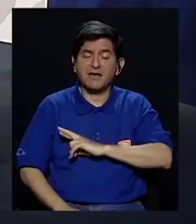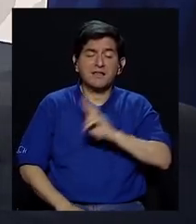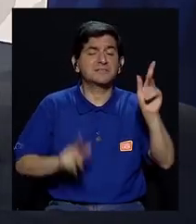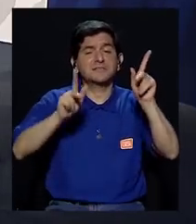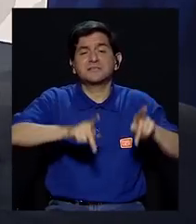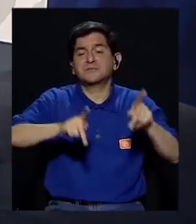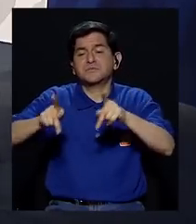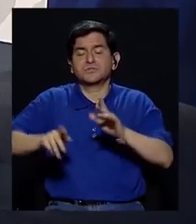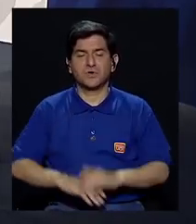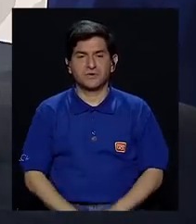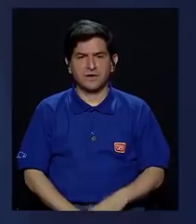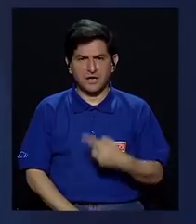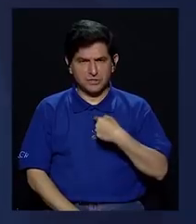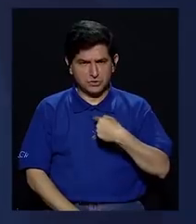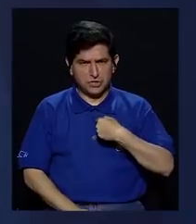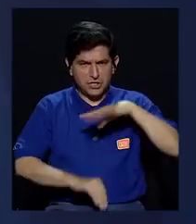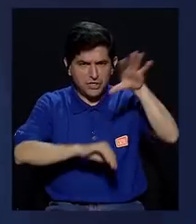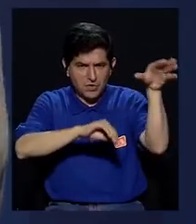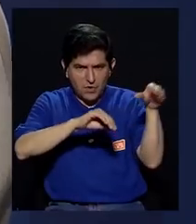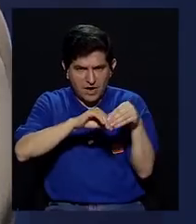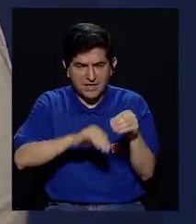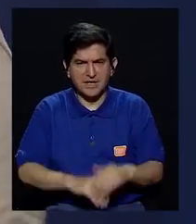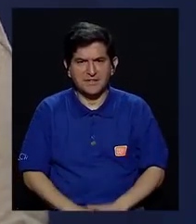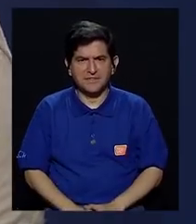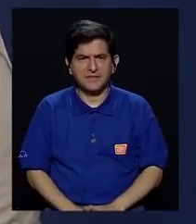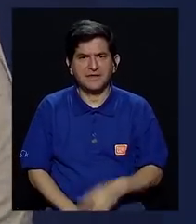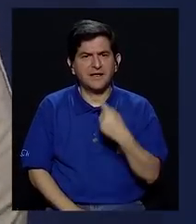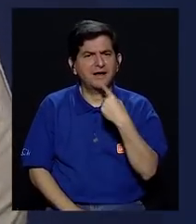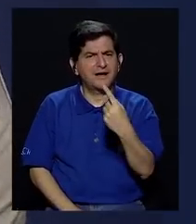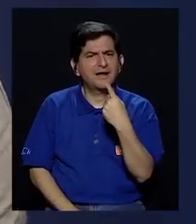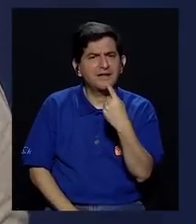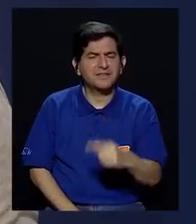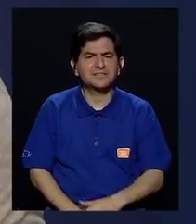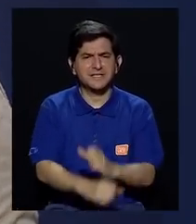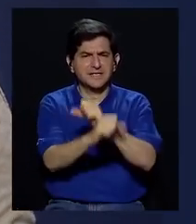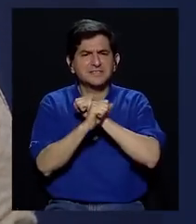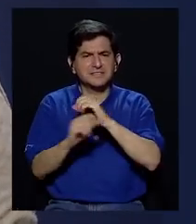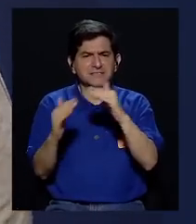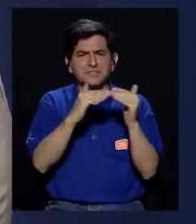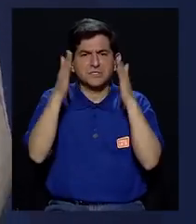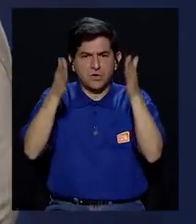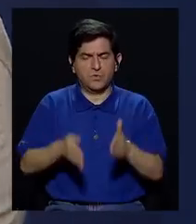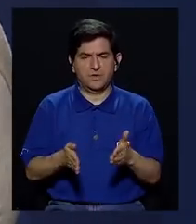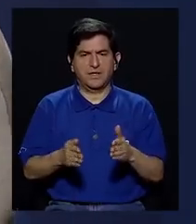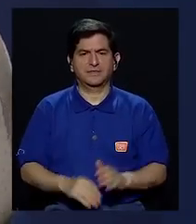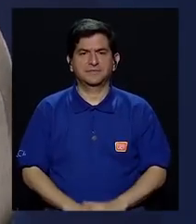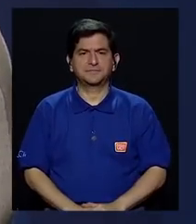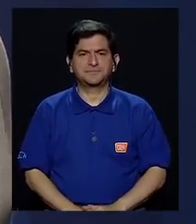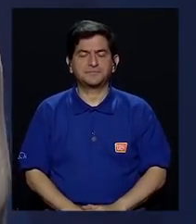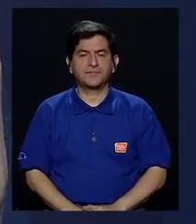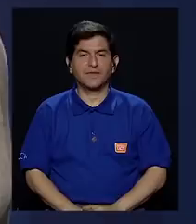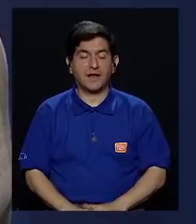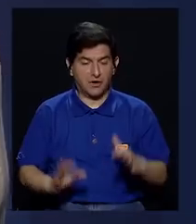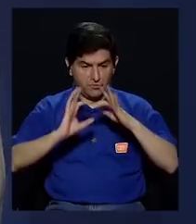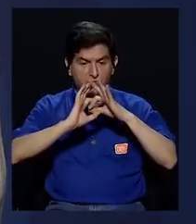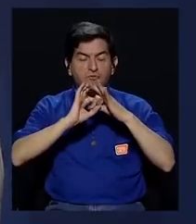religiosas de las personas. Y yo quería meter un momentito la cuchara con respecto a lo de seguridad ciudadana. Hay una correlación, esto ya